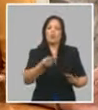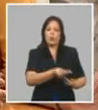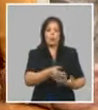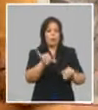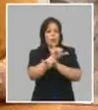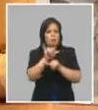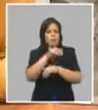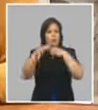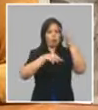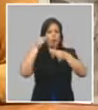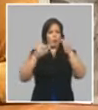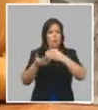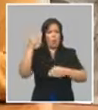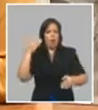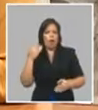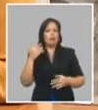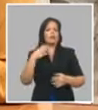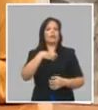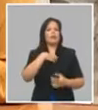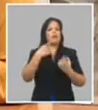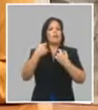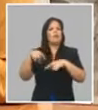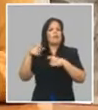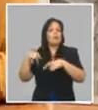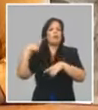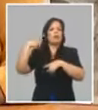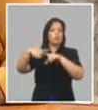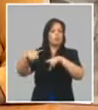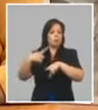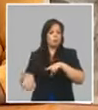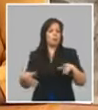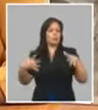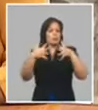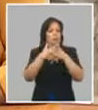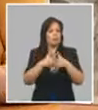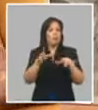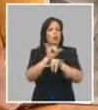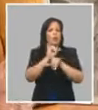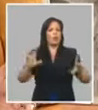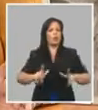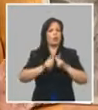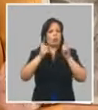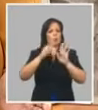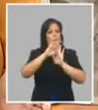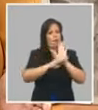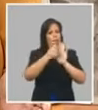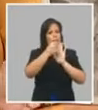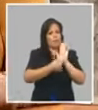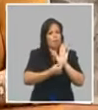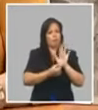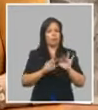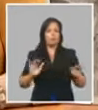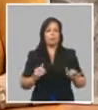explicado y si hay otras actividades de venta de mercancía u otras asociadas, también cumplirán lo establecido para cada actividad.